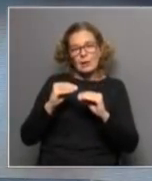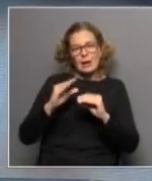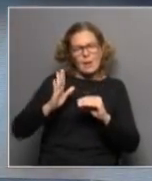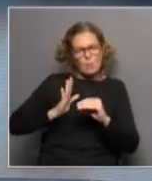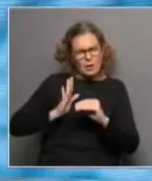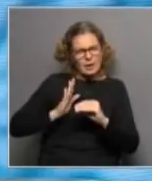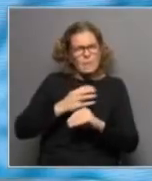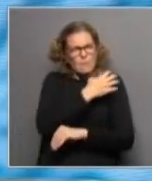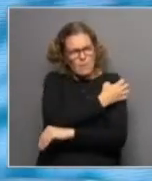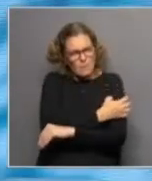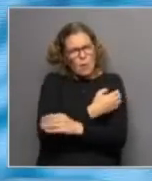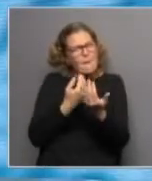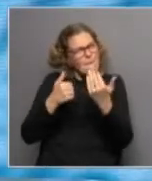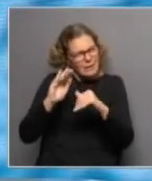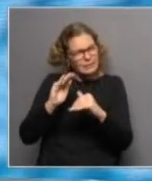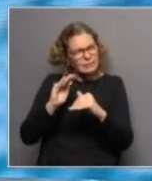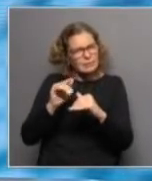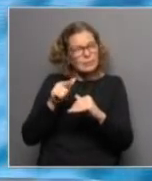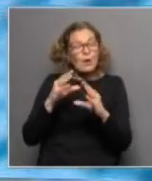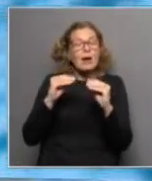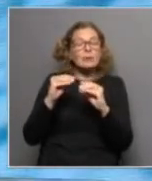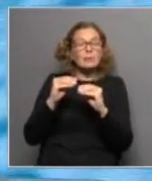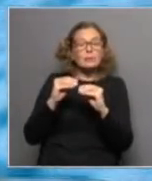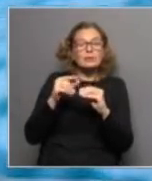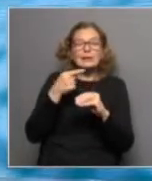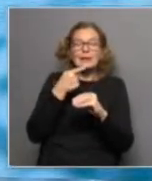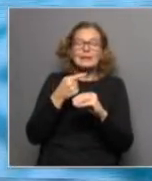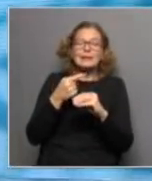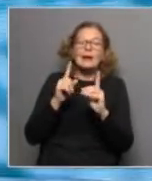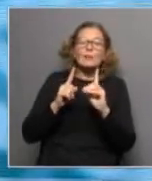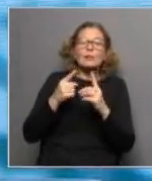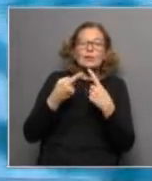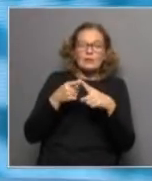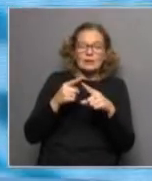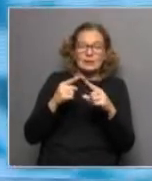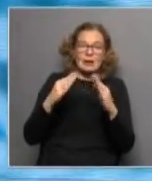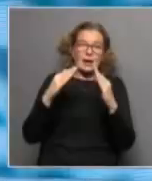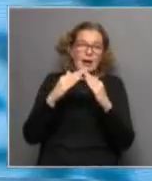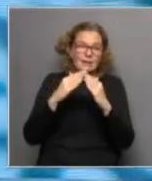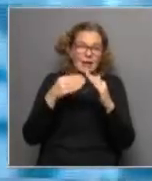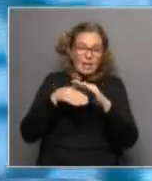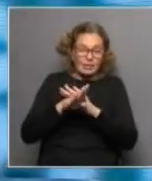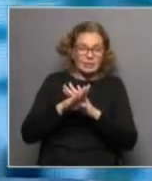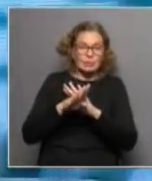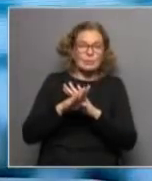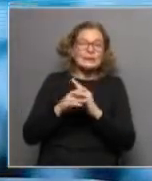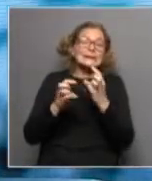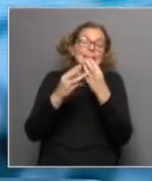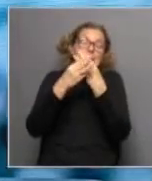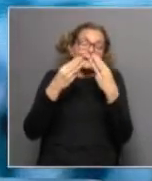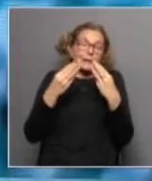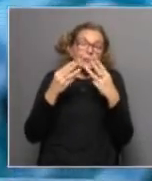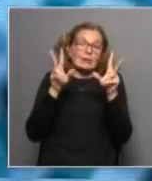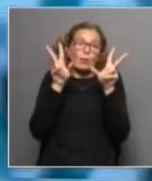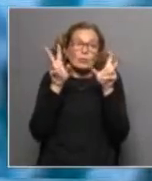pobreza, en general, lo que estamos hablando es de que hay de una composición particular de los hogares pobres que tiene que ver generalmente con